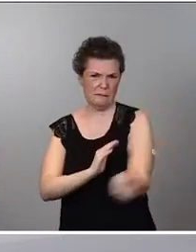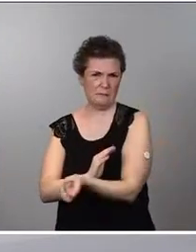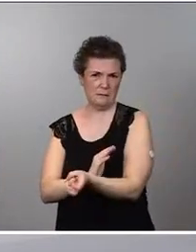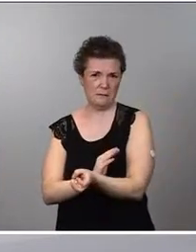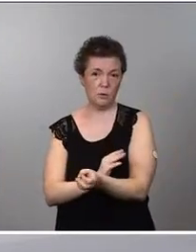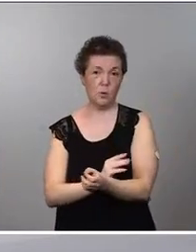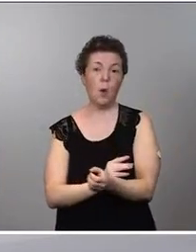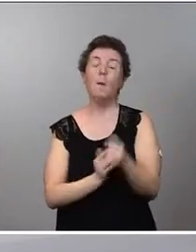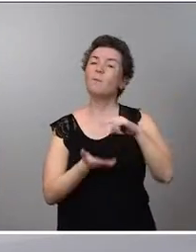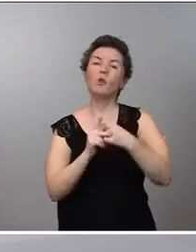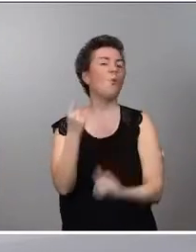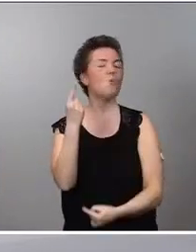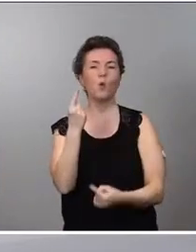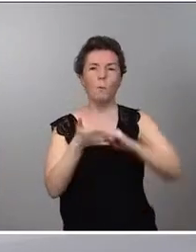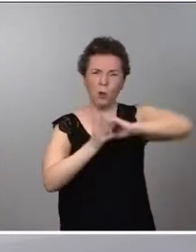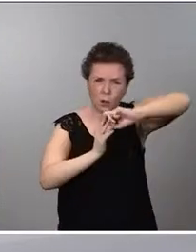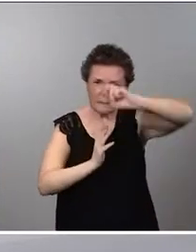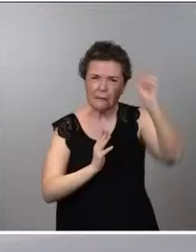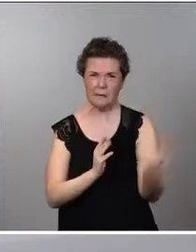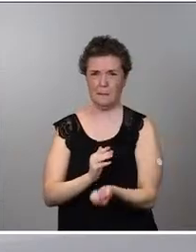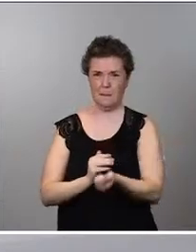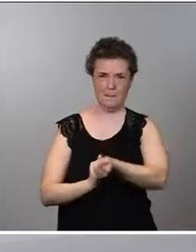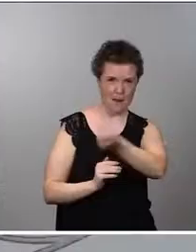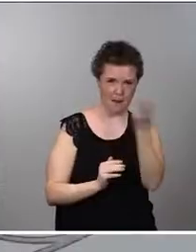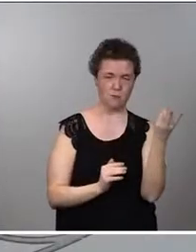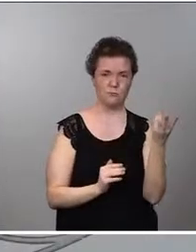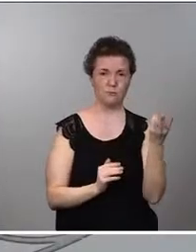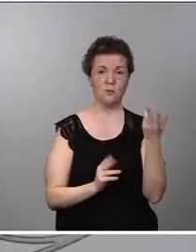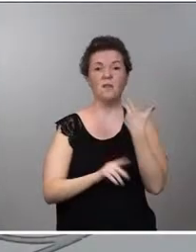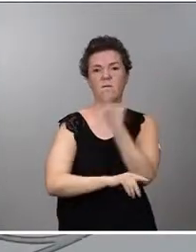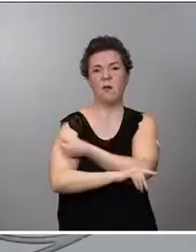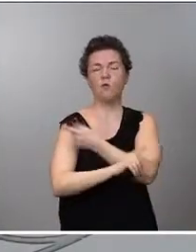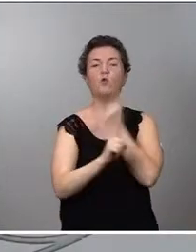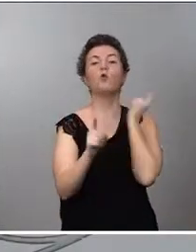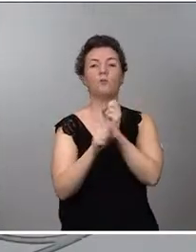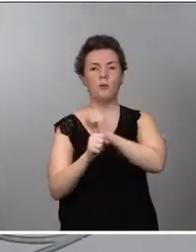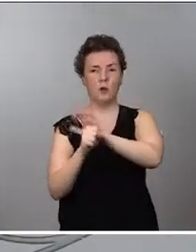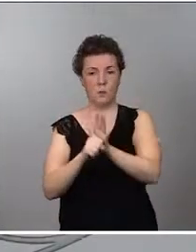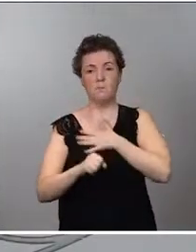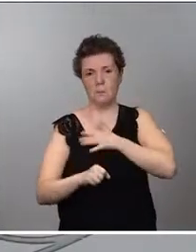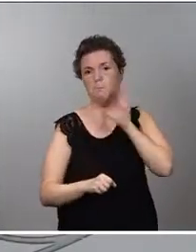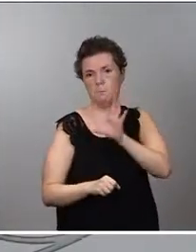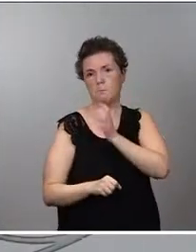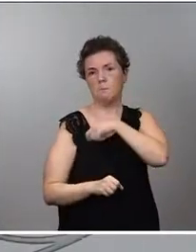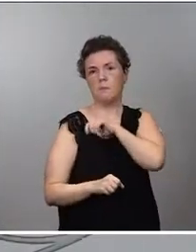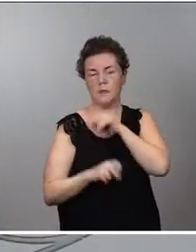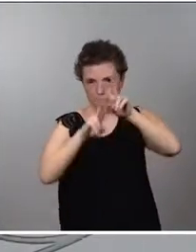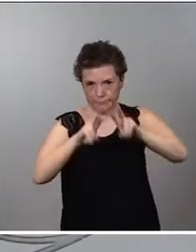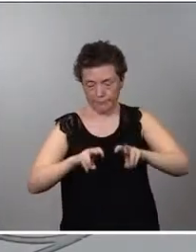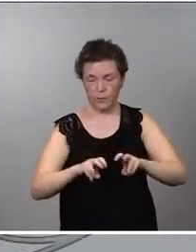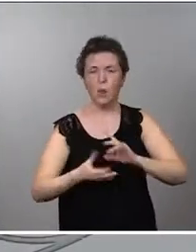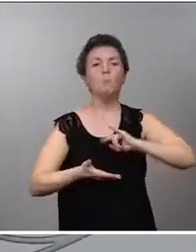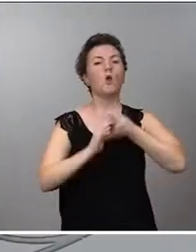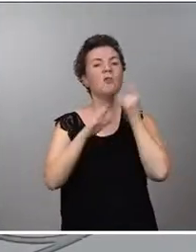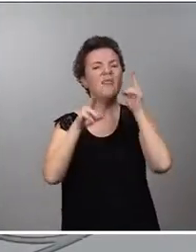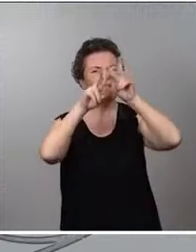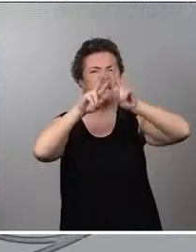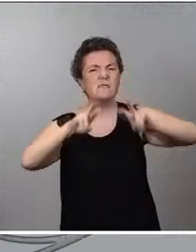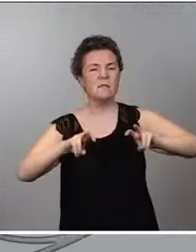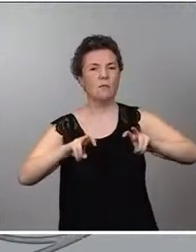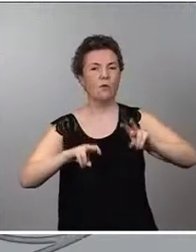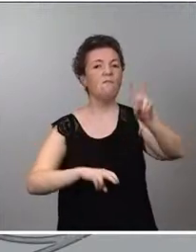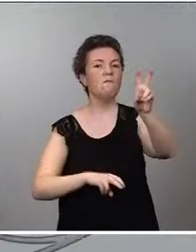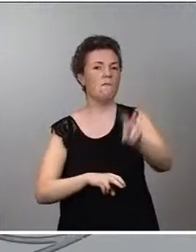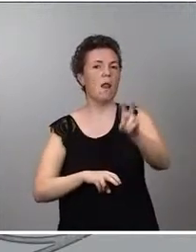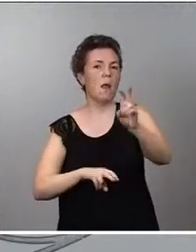proyecto, por tanto, varios proyectos de vacunas contra la COVID en nuestro país. Proyectos de investigación que sirven para